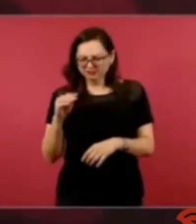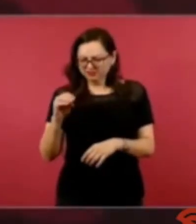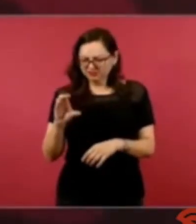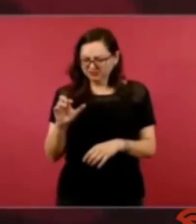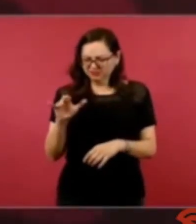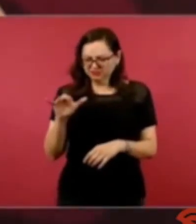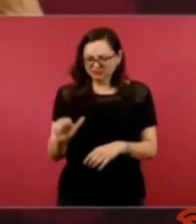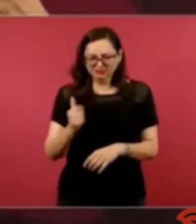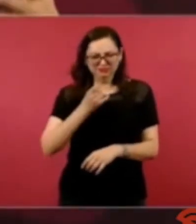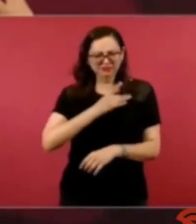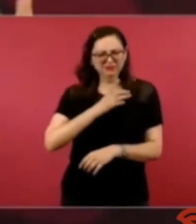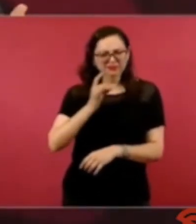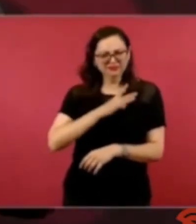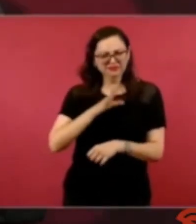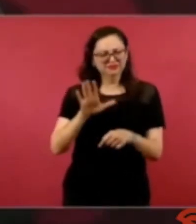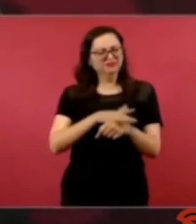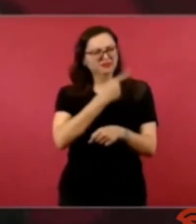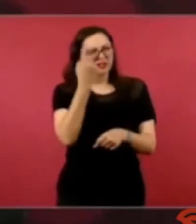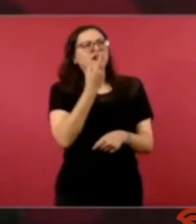¿cómo vamos a usar